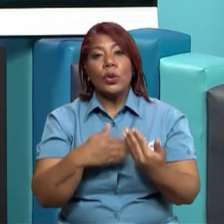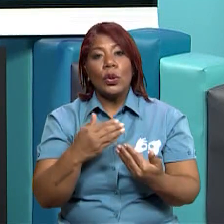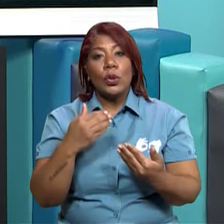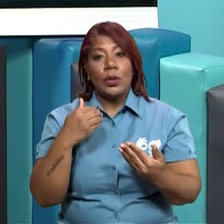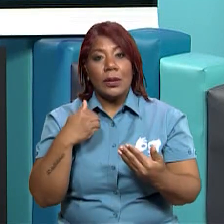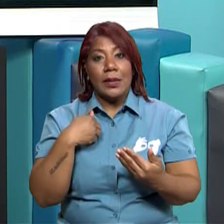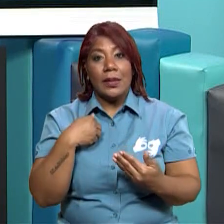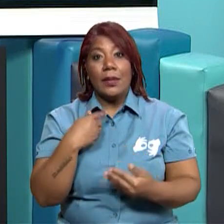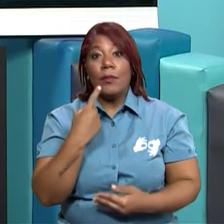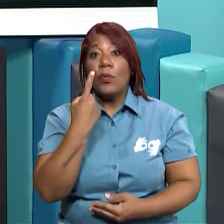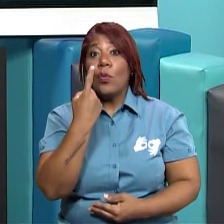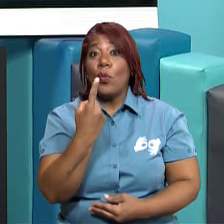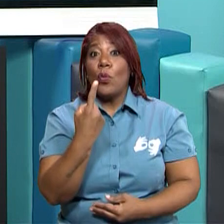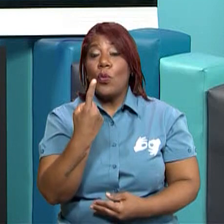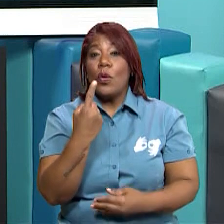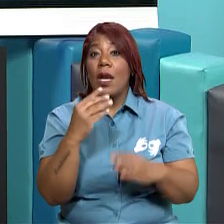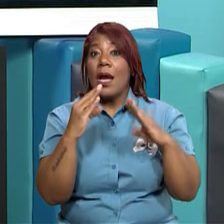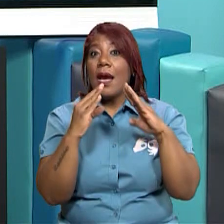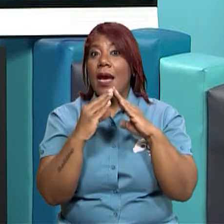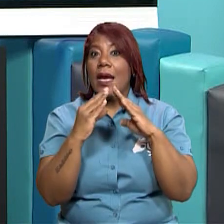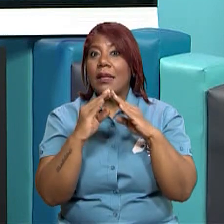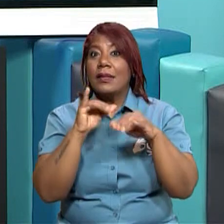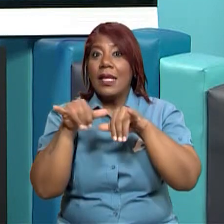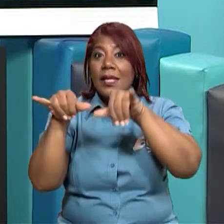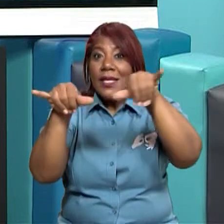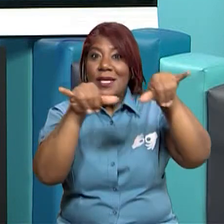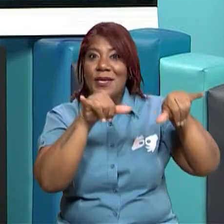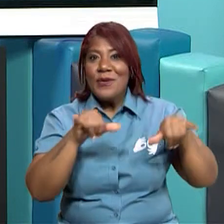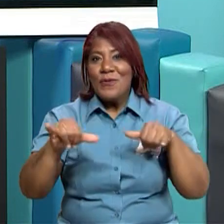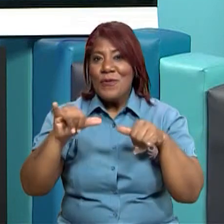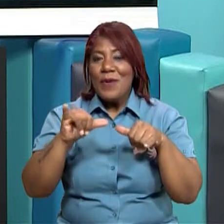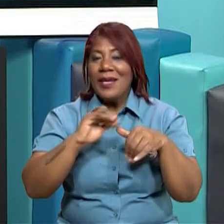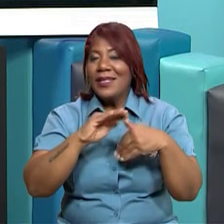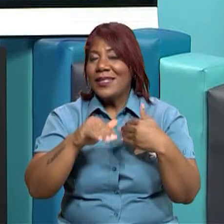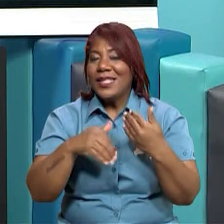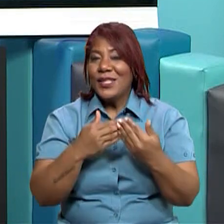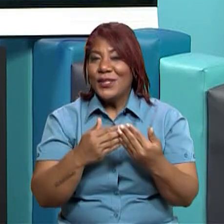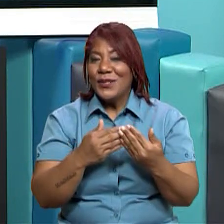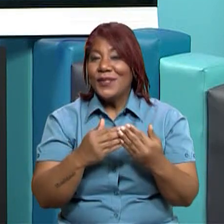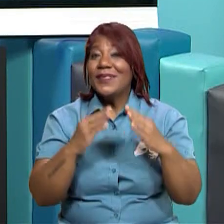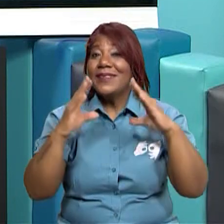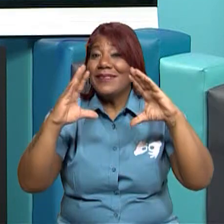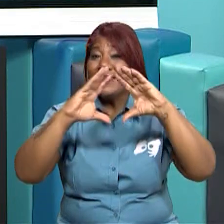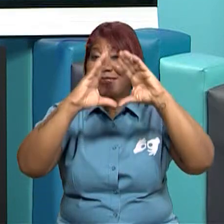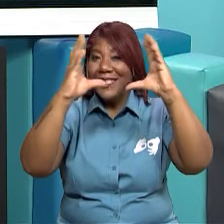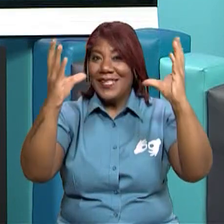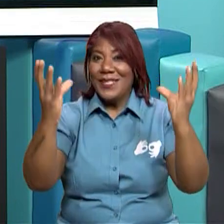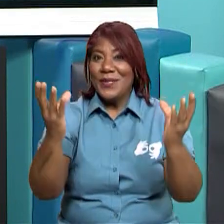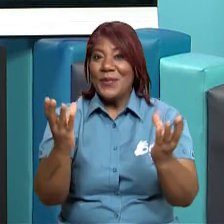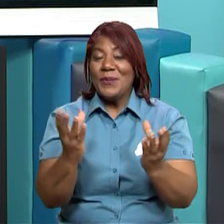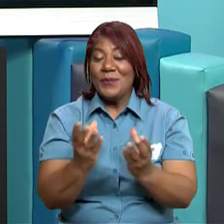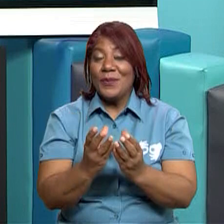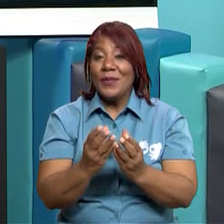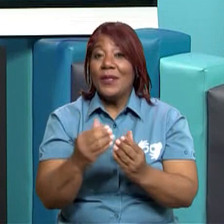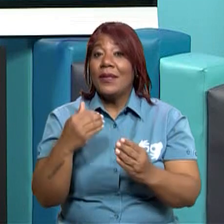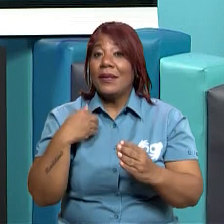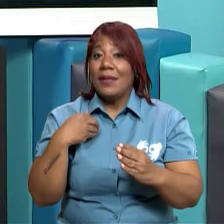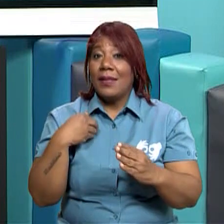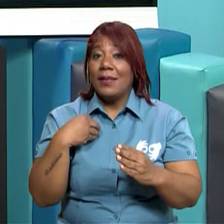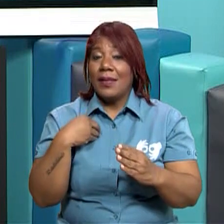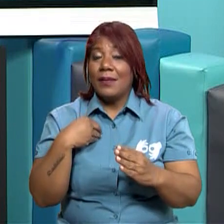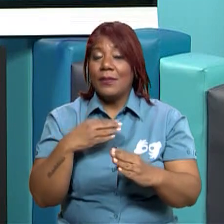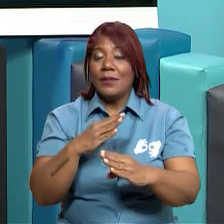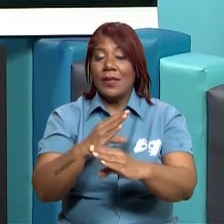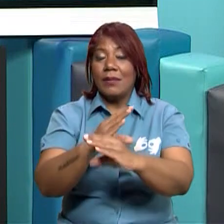común y que debemos cuidarla, nuestro planeta Tierra. Y eso lo vamos a evitar con la contaminación. Para